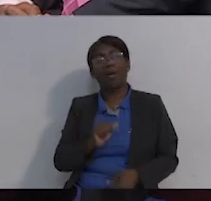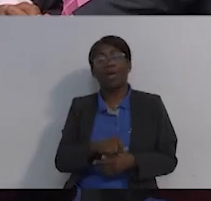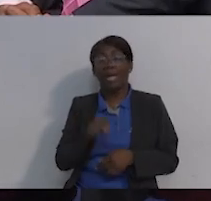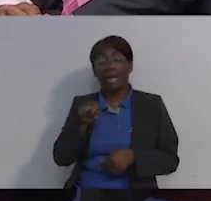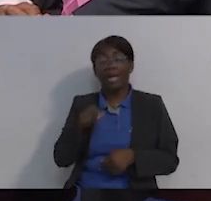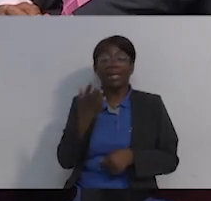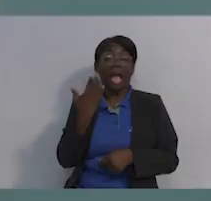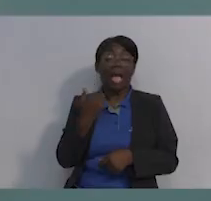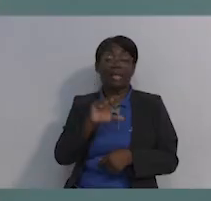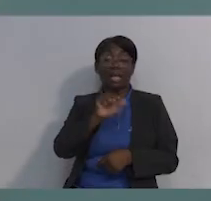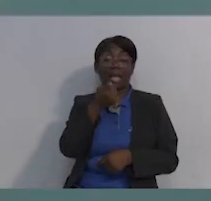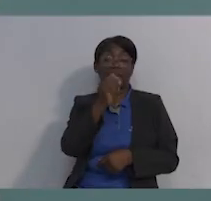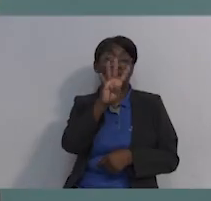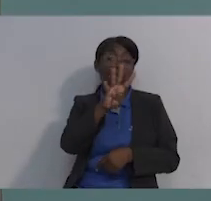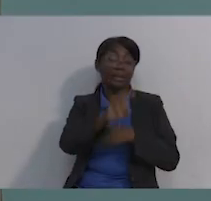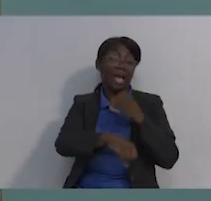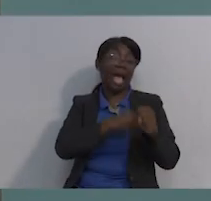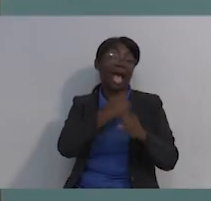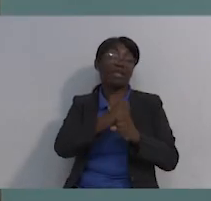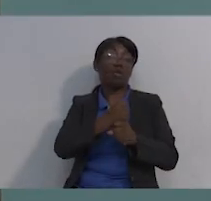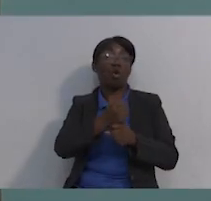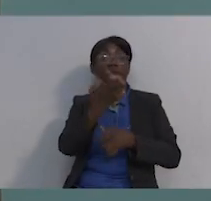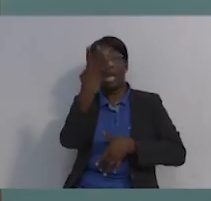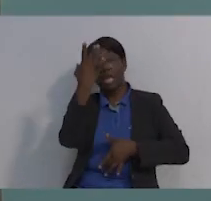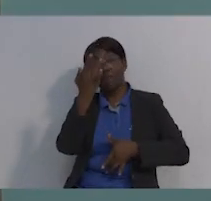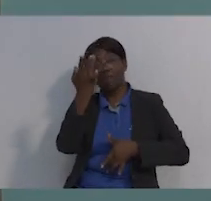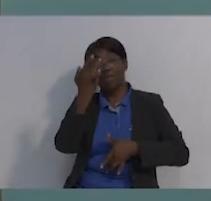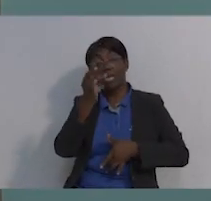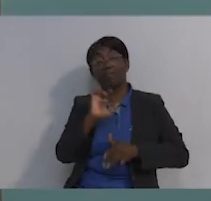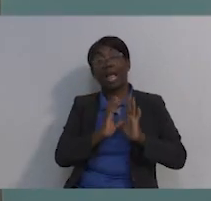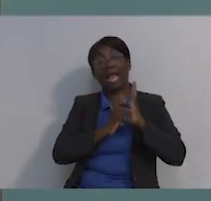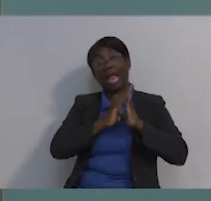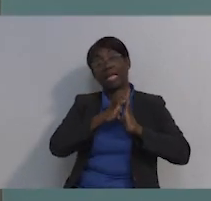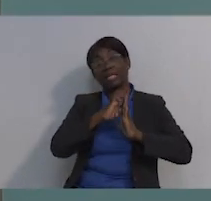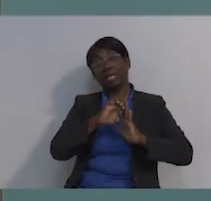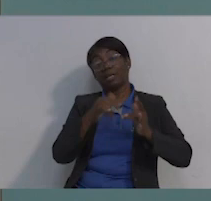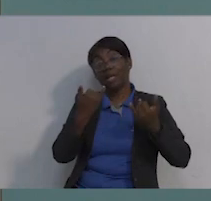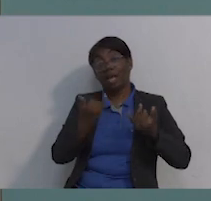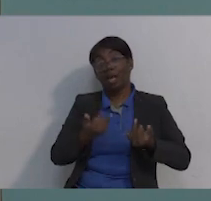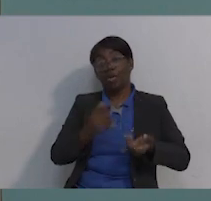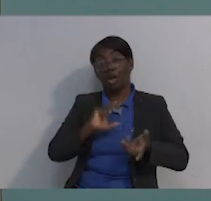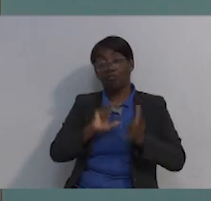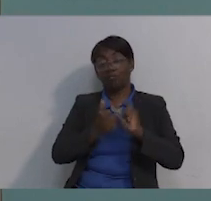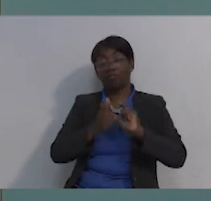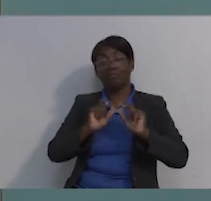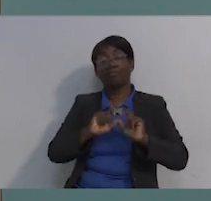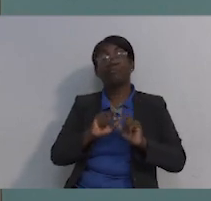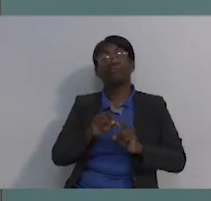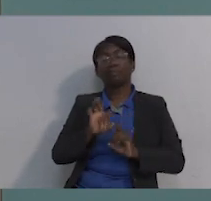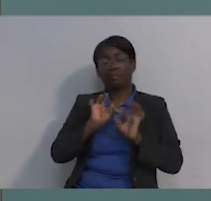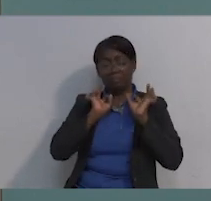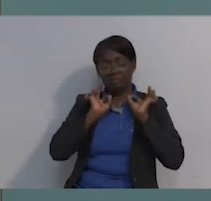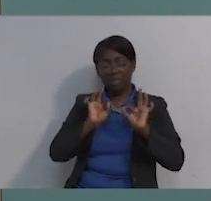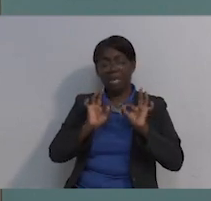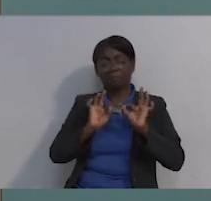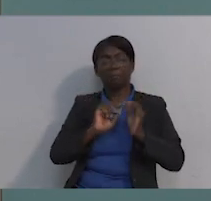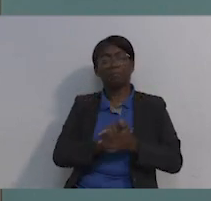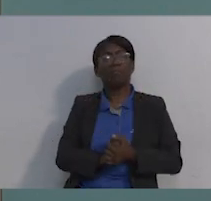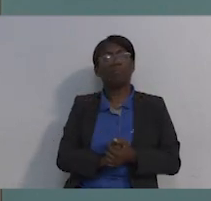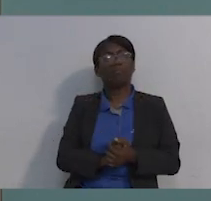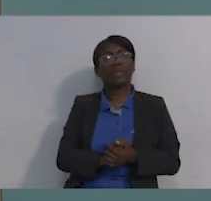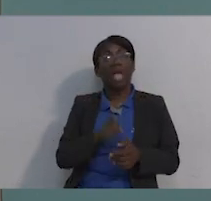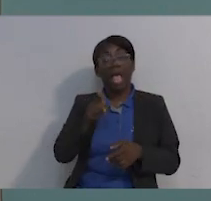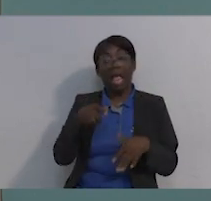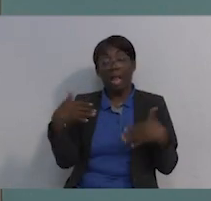eso es lo que le puedo decir. Porque a veces creo que el miedo a lo desconocido, todo, las personas reaccionan así